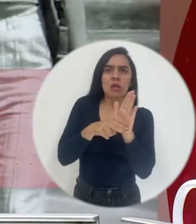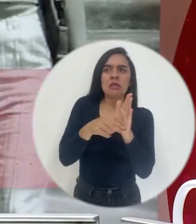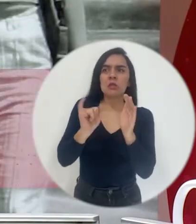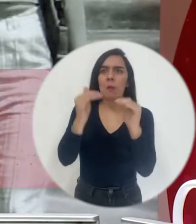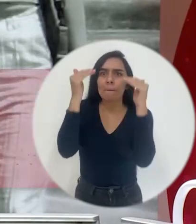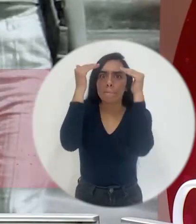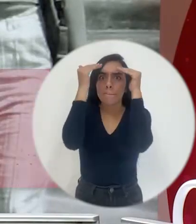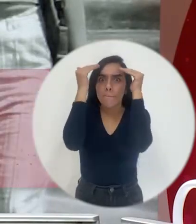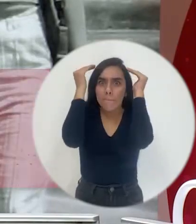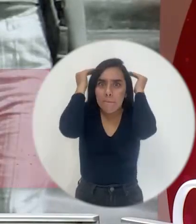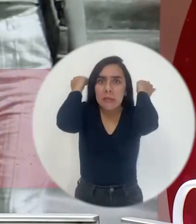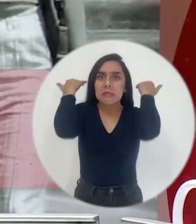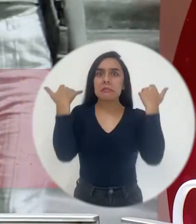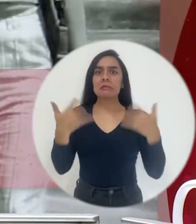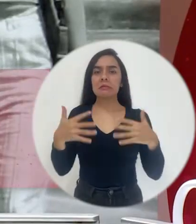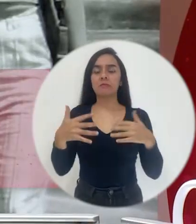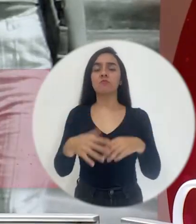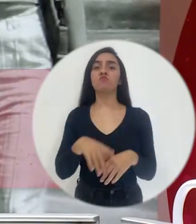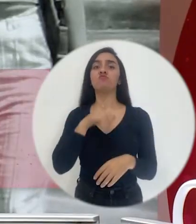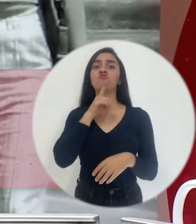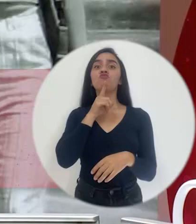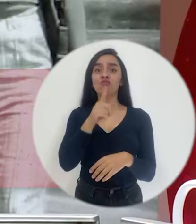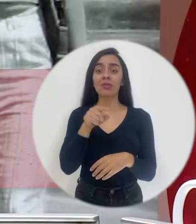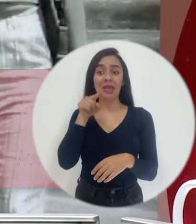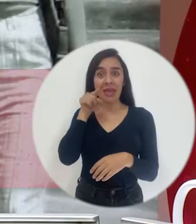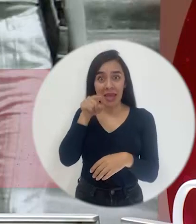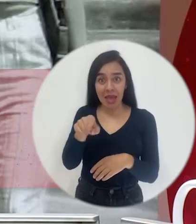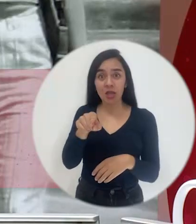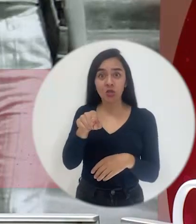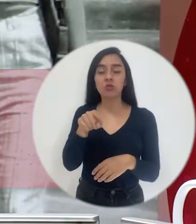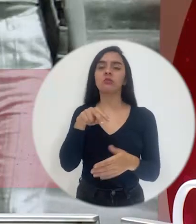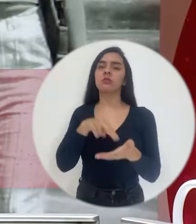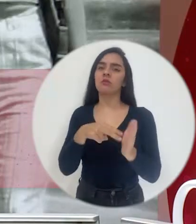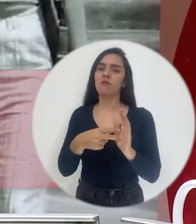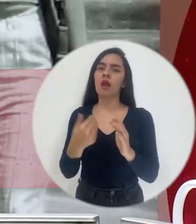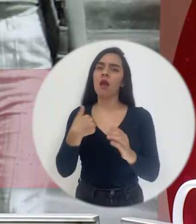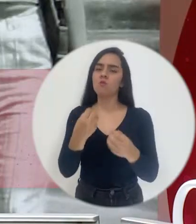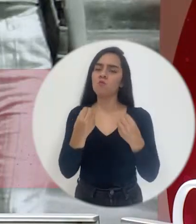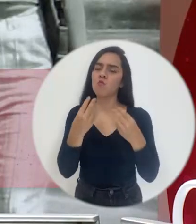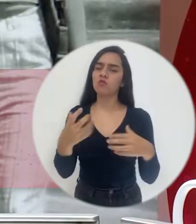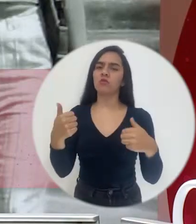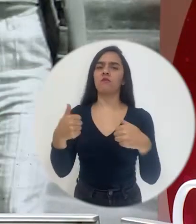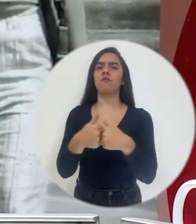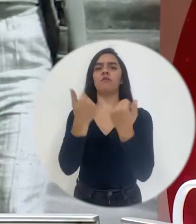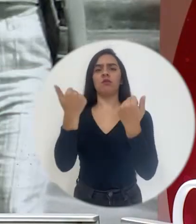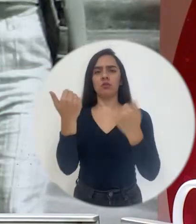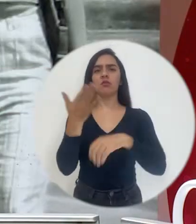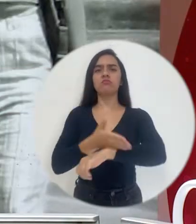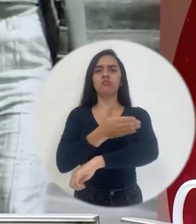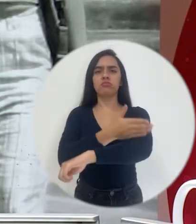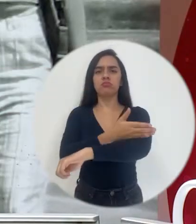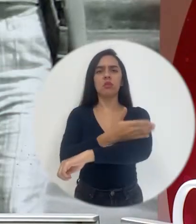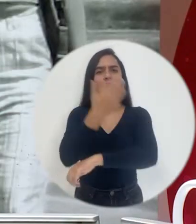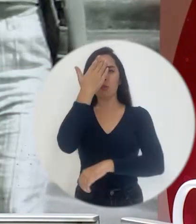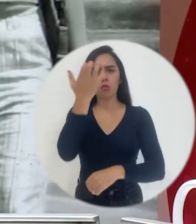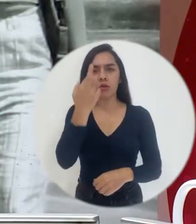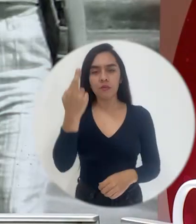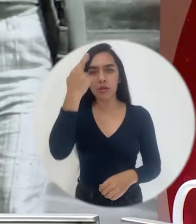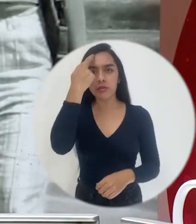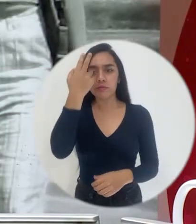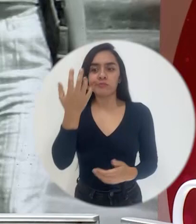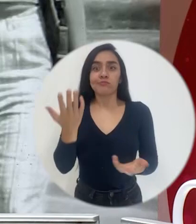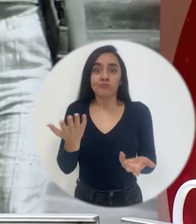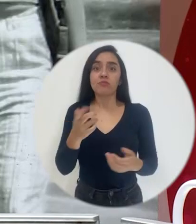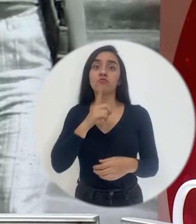dejando los pelos en el alambre como país y en definitiva esto involucra grandes retos porque el país